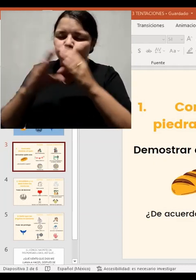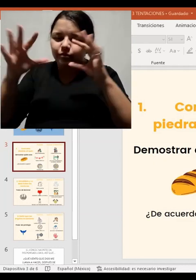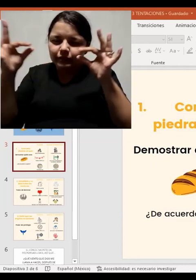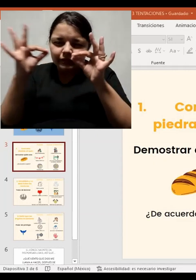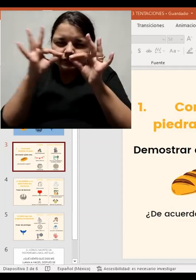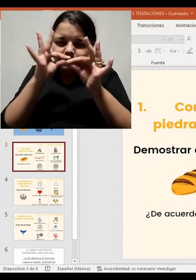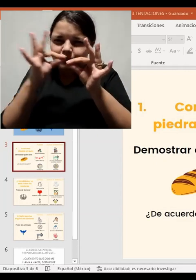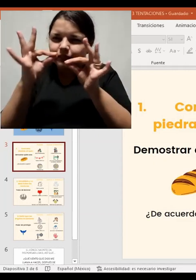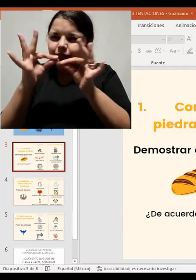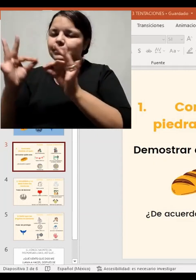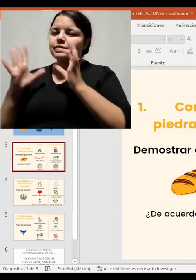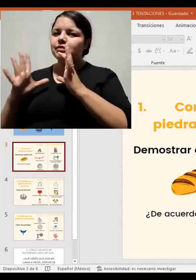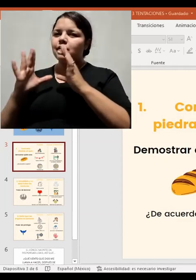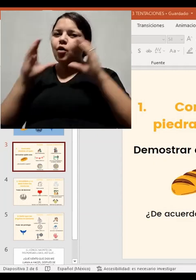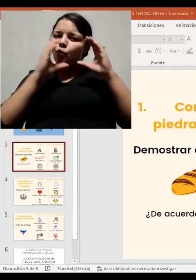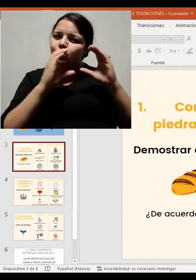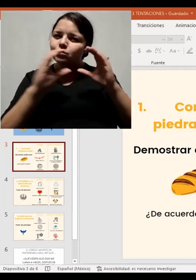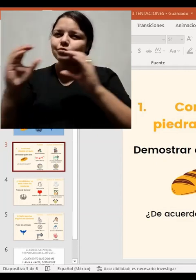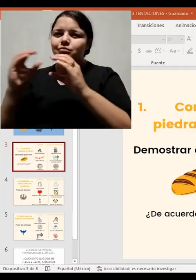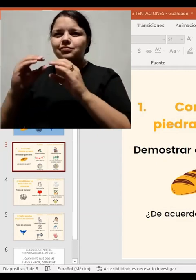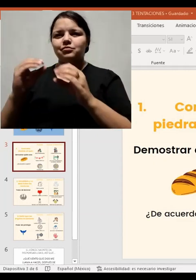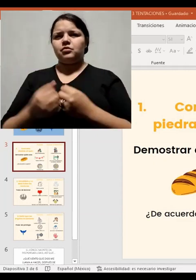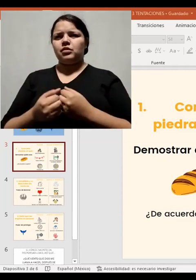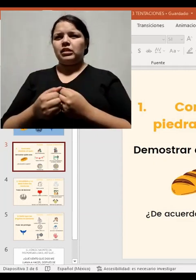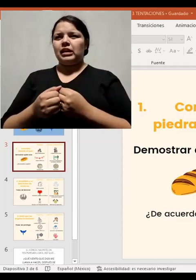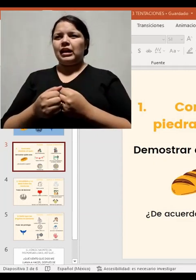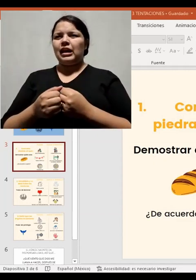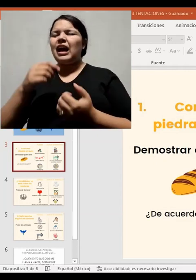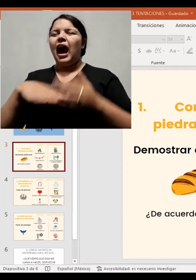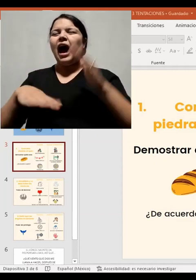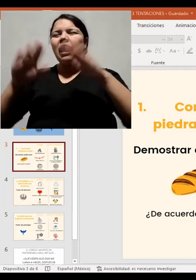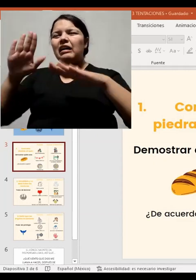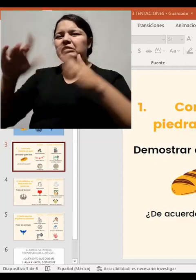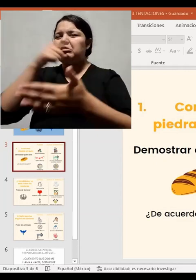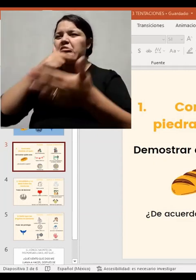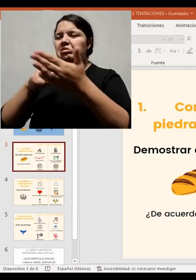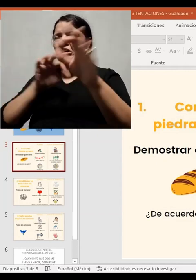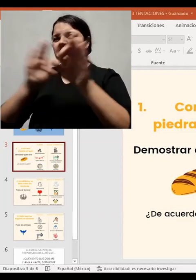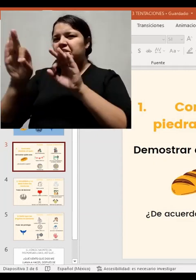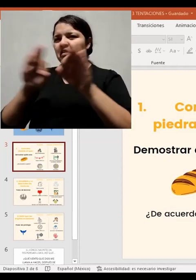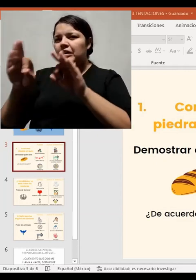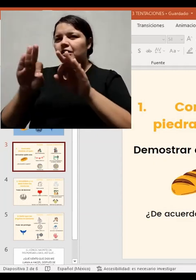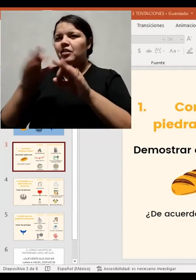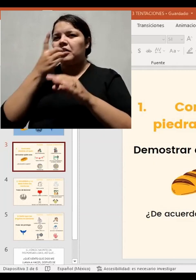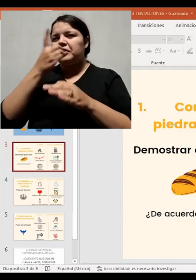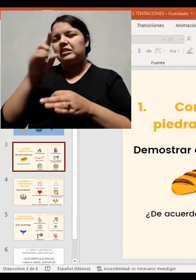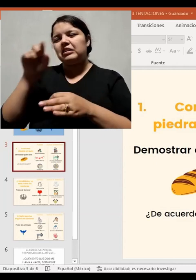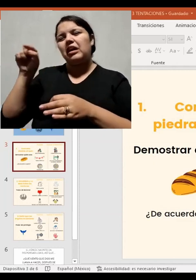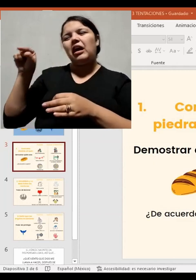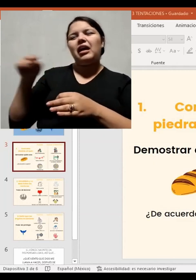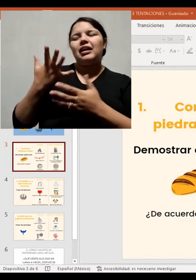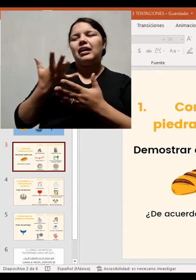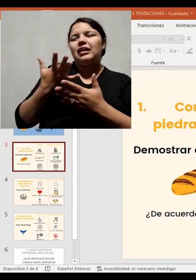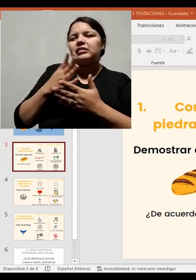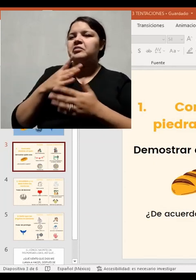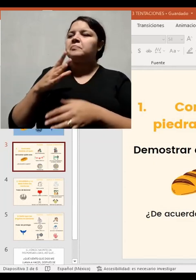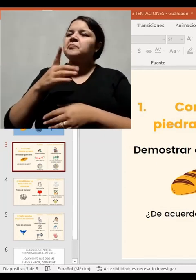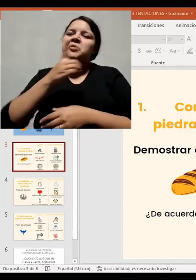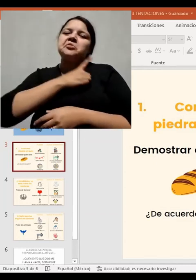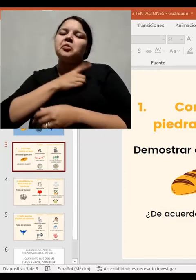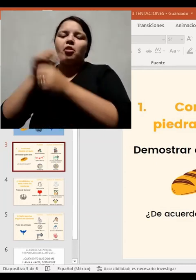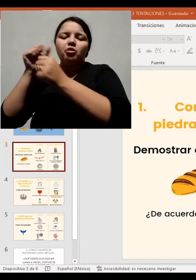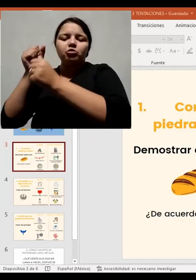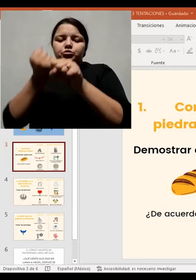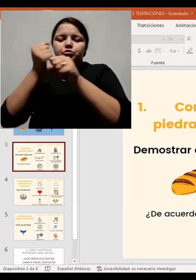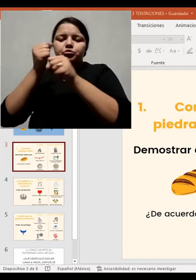les piden más porque piensan que no pueden. Eso no es inclusión, eso es integración. Y no queremos integración,